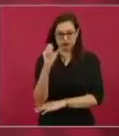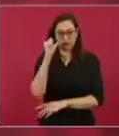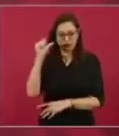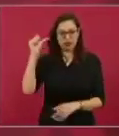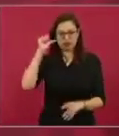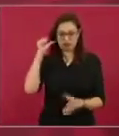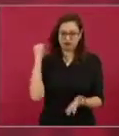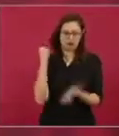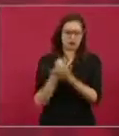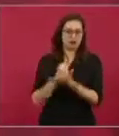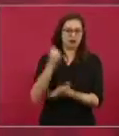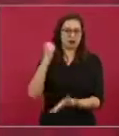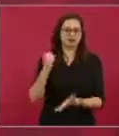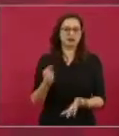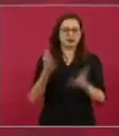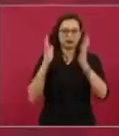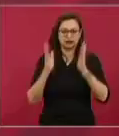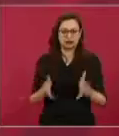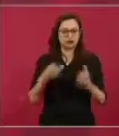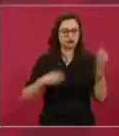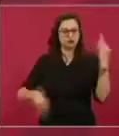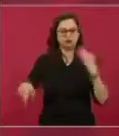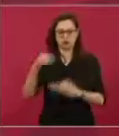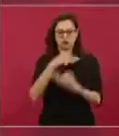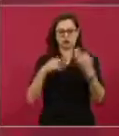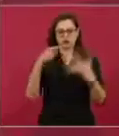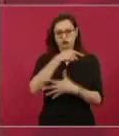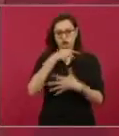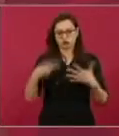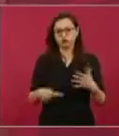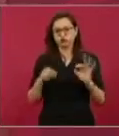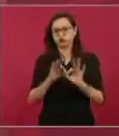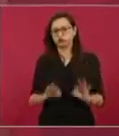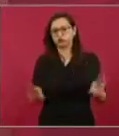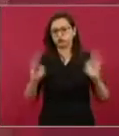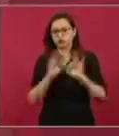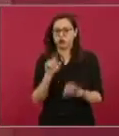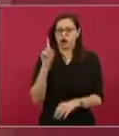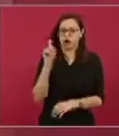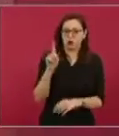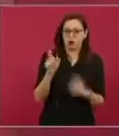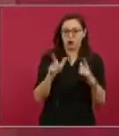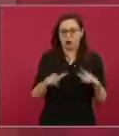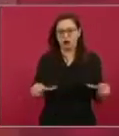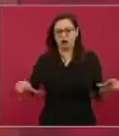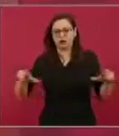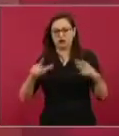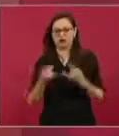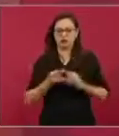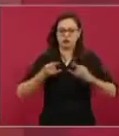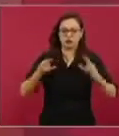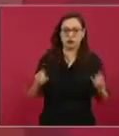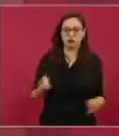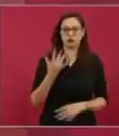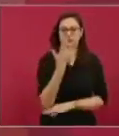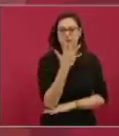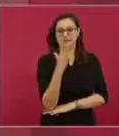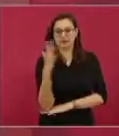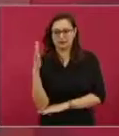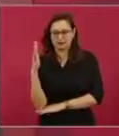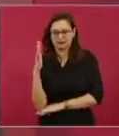protegida por todo lo que hemos hablado. La importancia del lago histórica, ecológica.